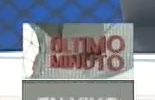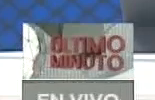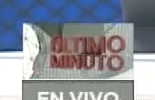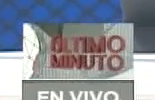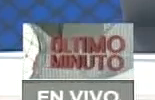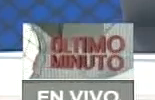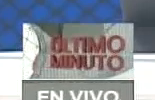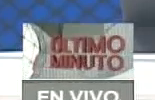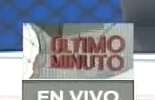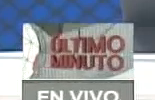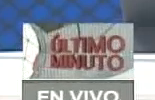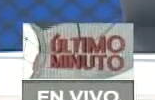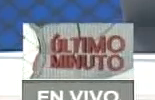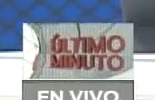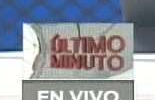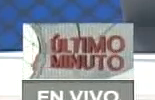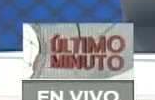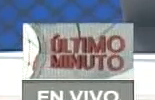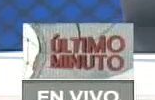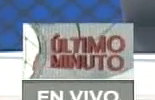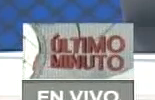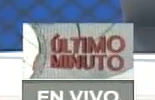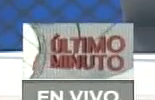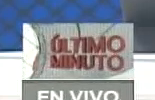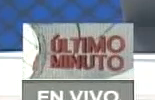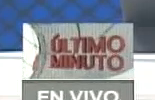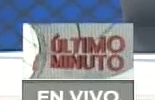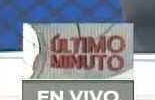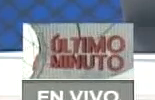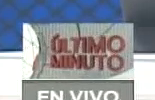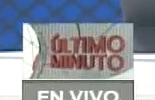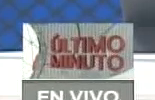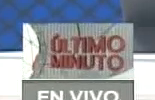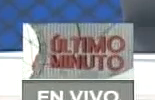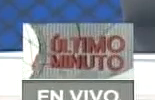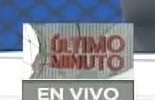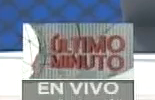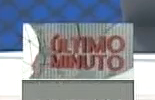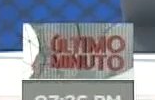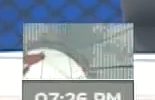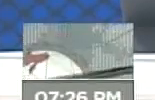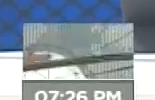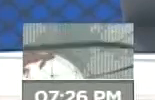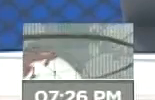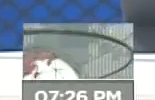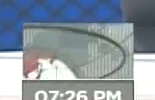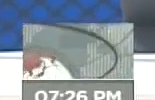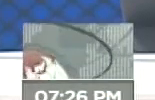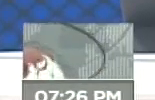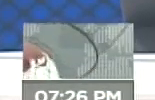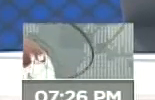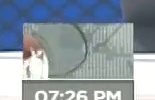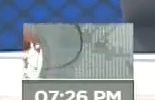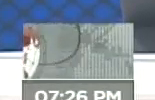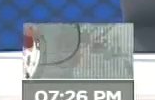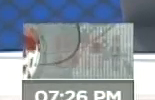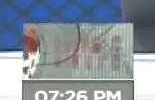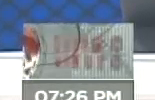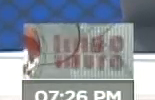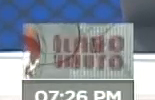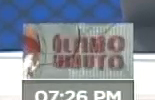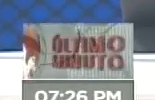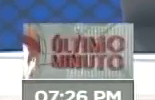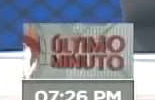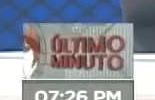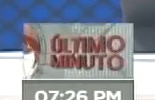vecinos de Coropo vecinas por ahí estuve hace unos años vecinos y vecinas de Coropo allá vamos